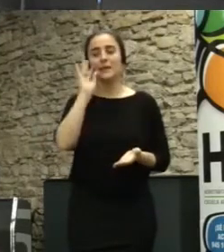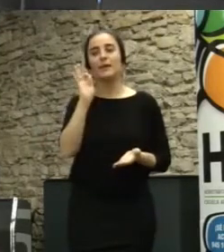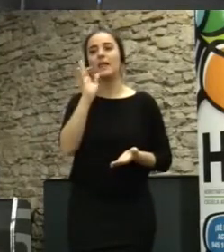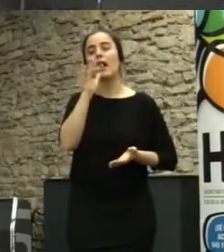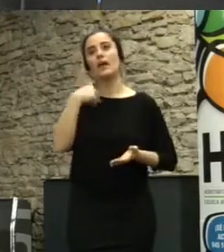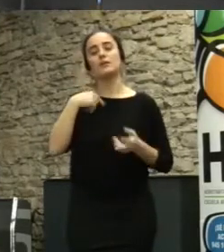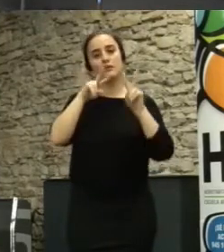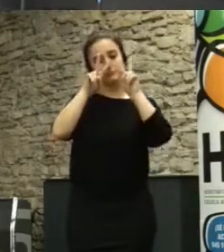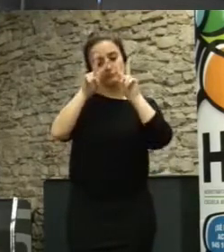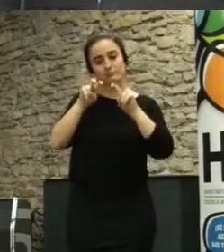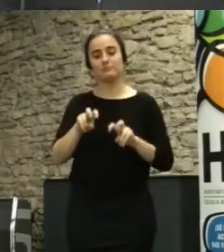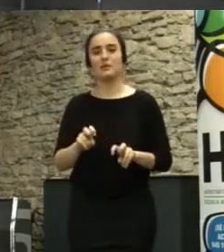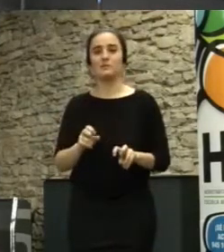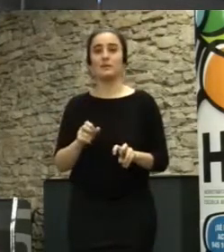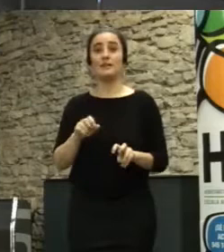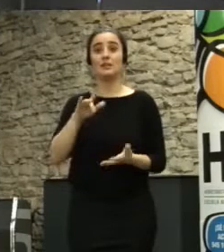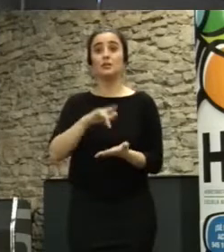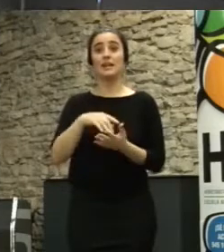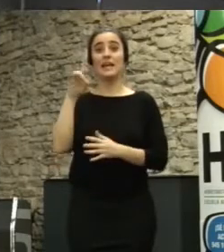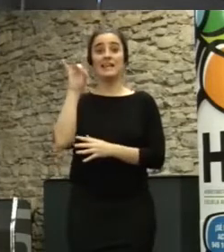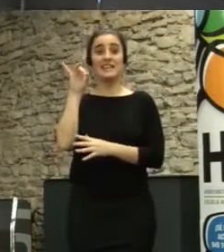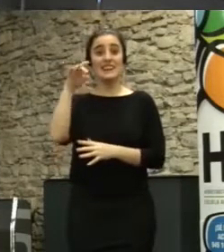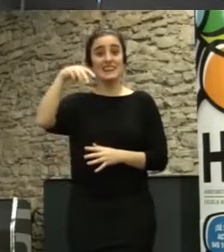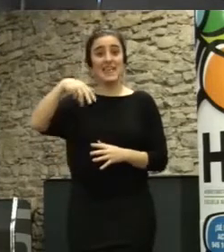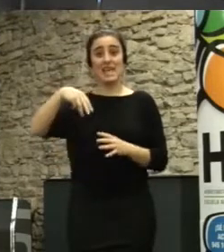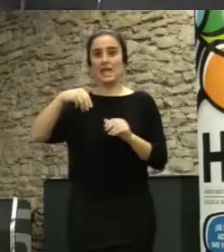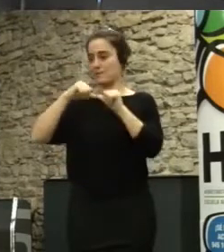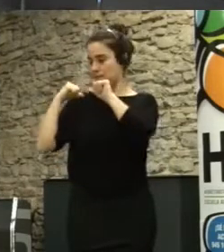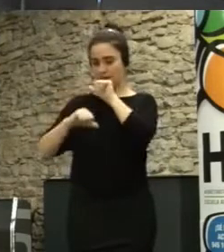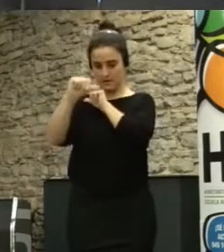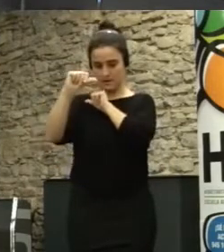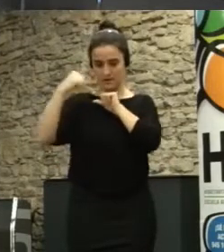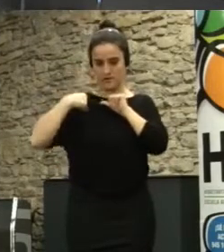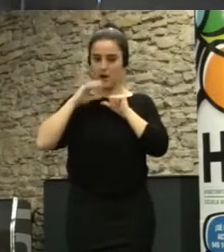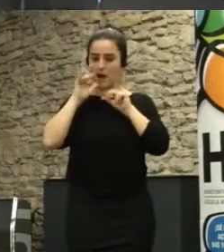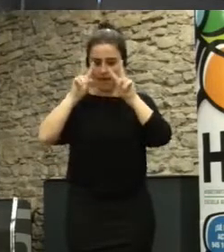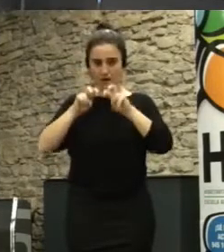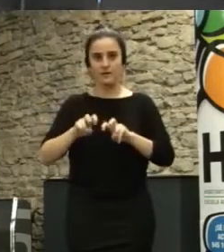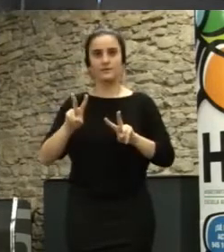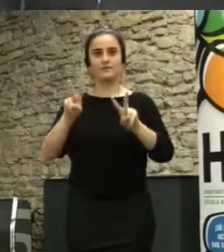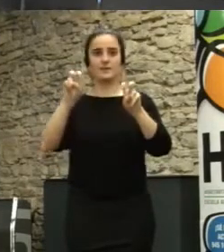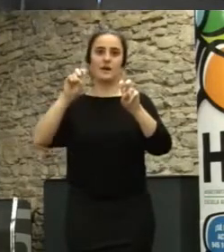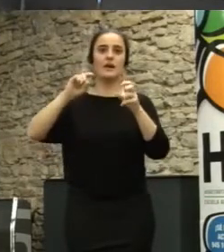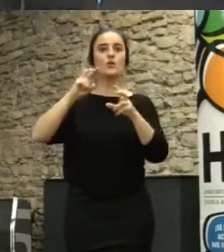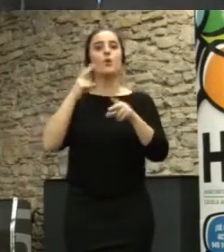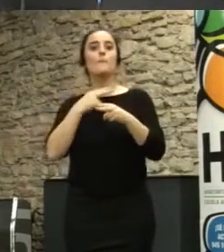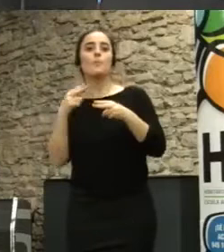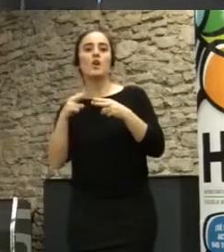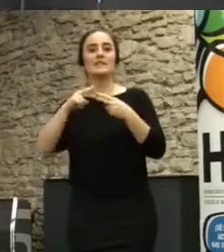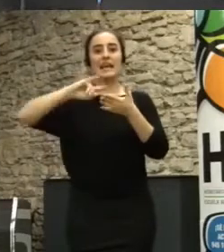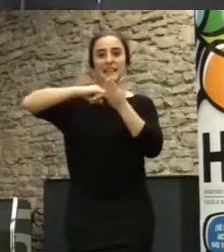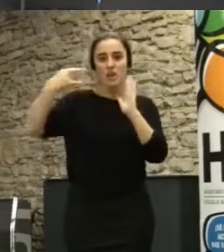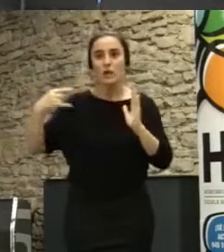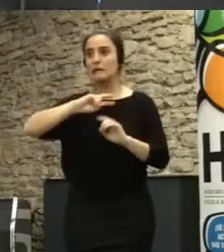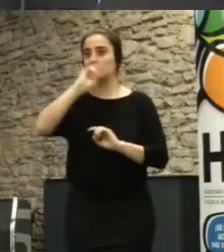investigando, sobre todo desde la erupción del 15M en tecnopolítica, en nuevas tendencias tecnológicas y sociales. Y, bueno,